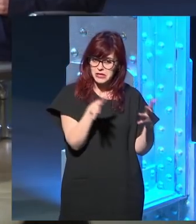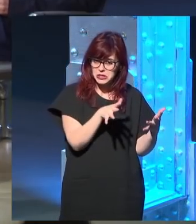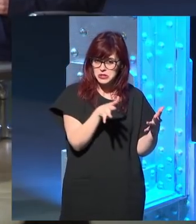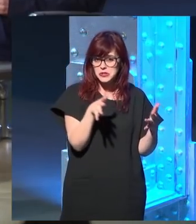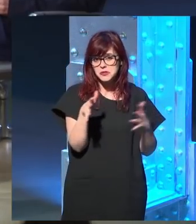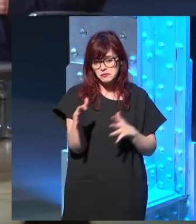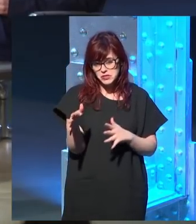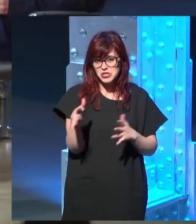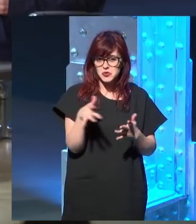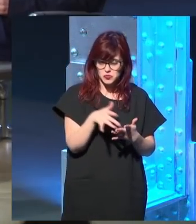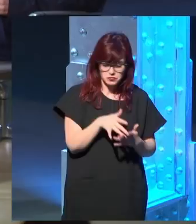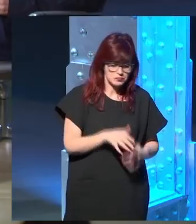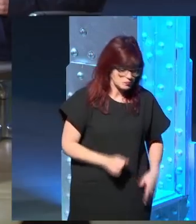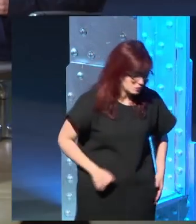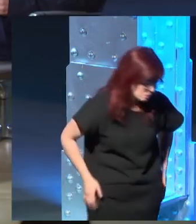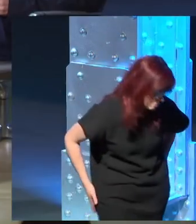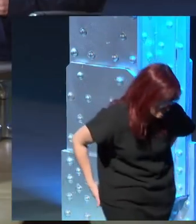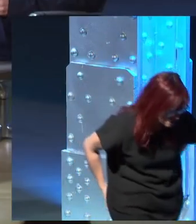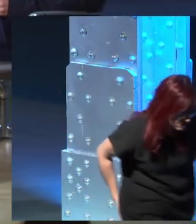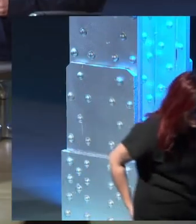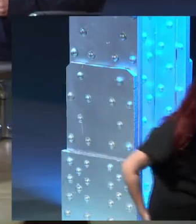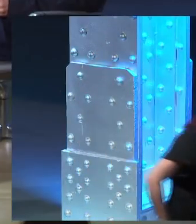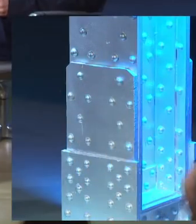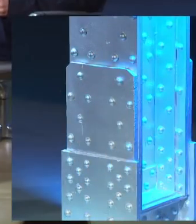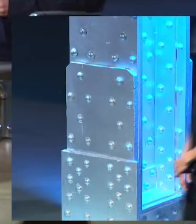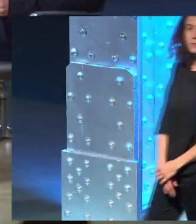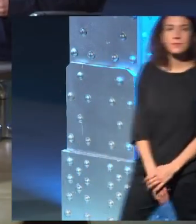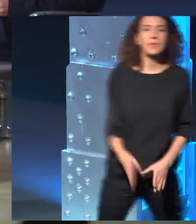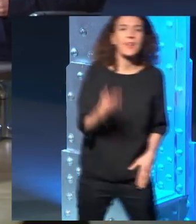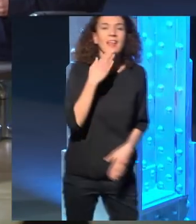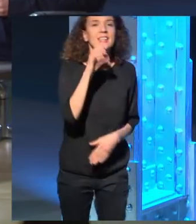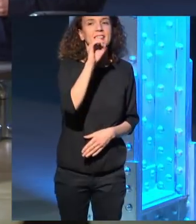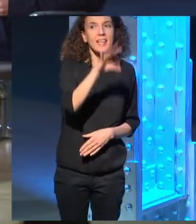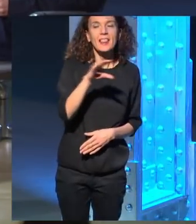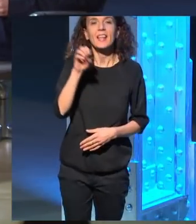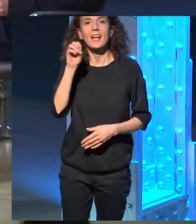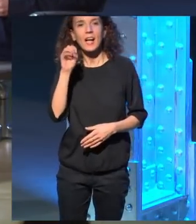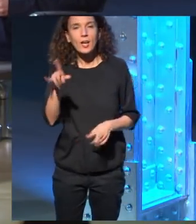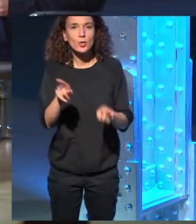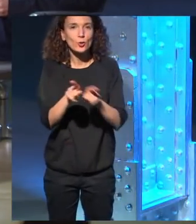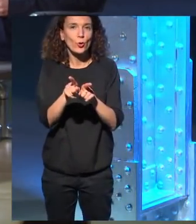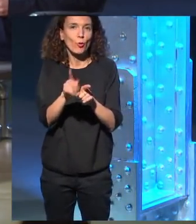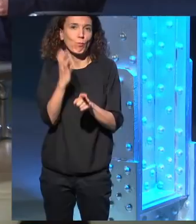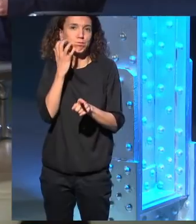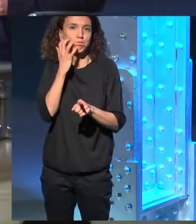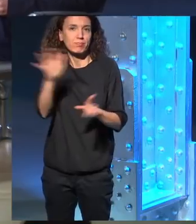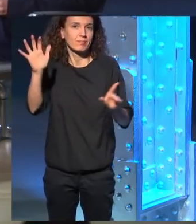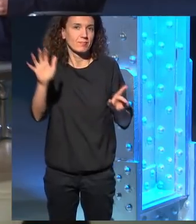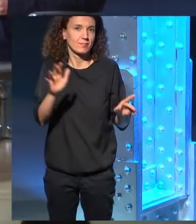sí ya cuando a los trece catorce años ya me volví completamente snob y